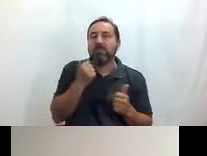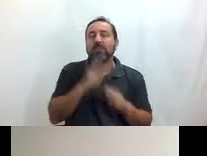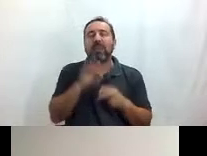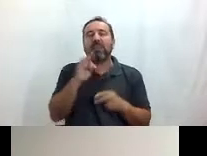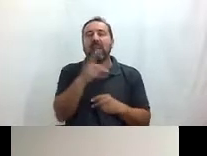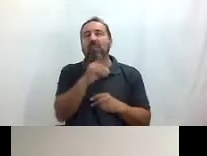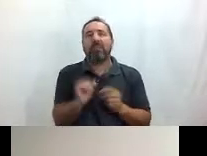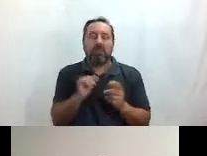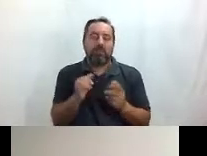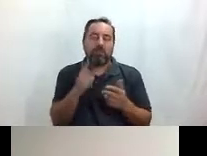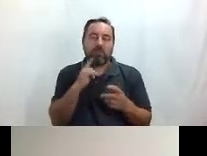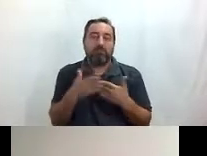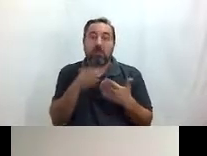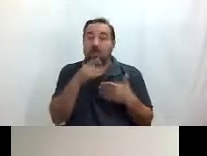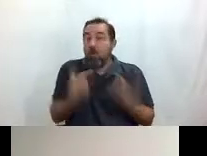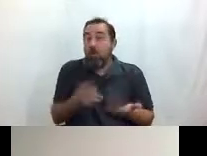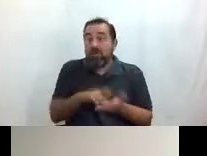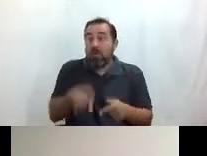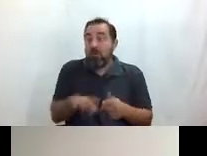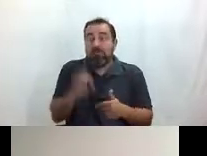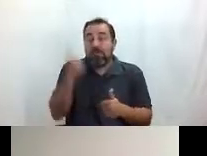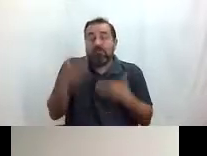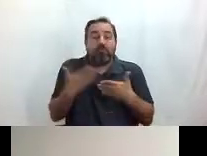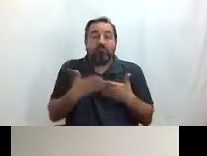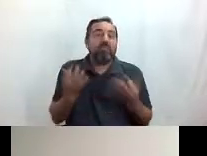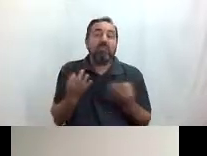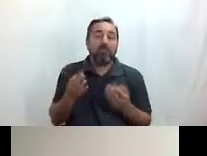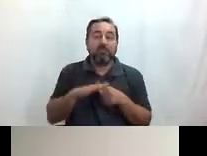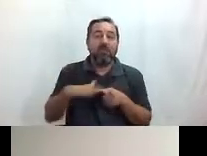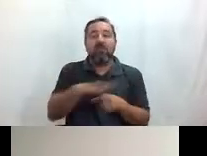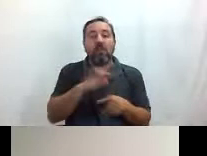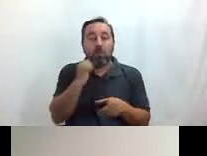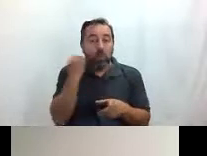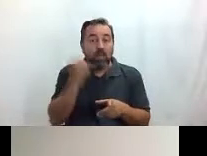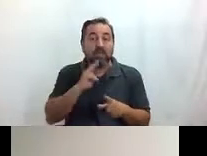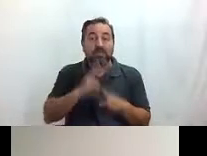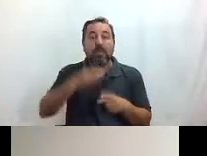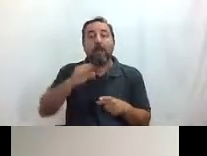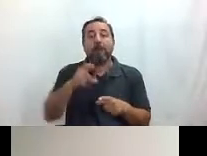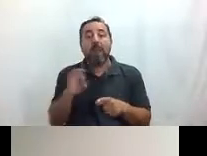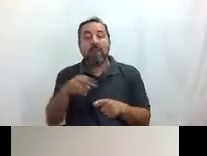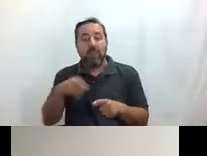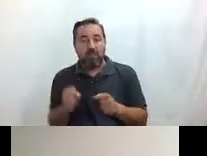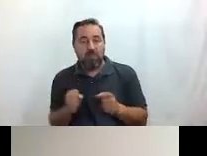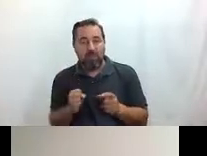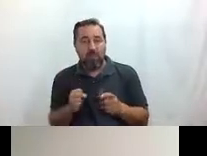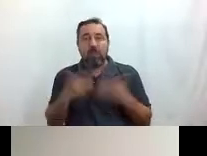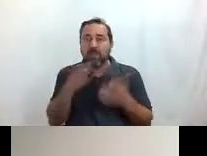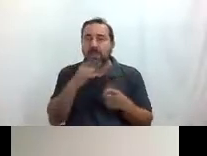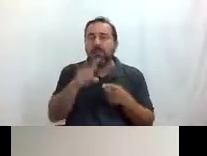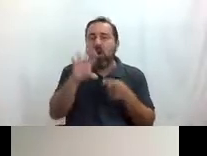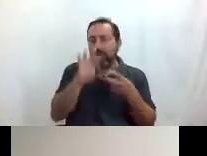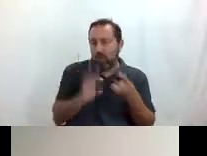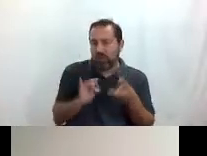a lo mejor quizá lo más trendy hoy por hoy de Madrid sea el barrio de Chueca y el barrio de Malasaña. Pues aquí tienen muchas opciones